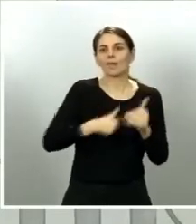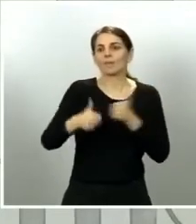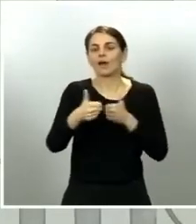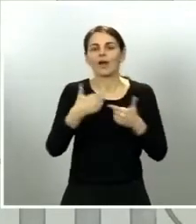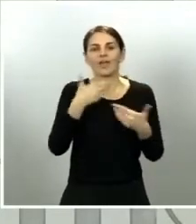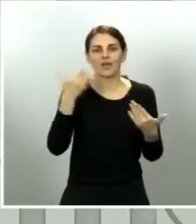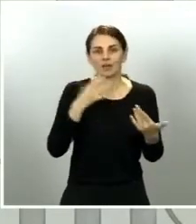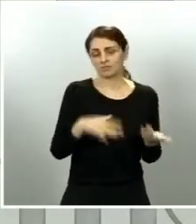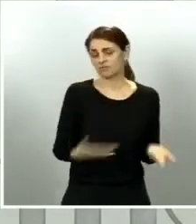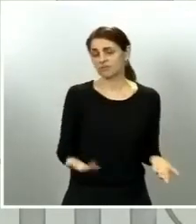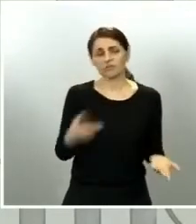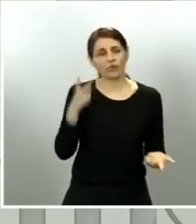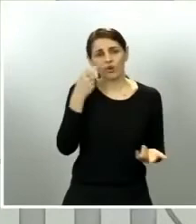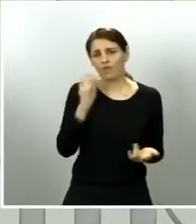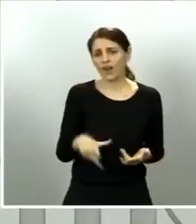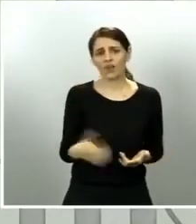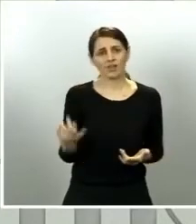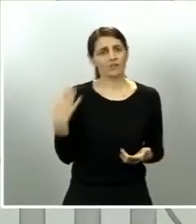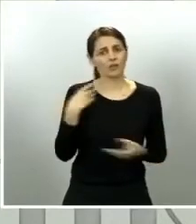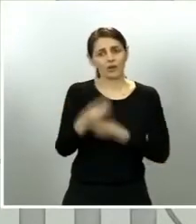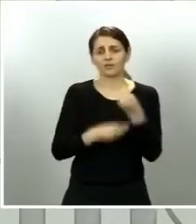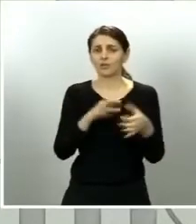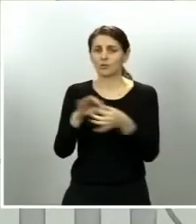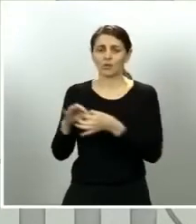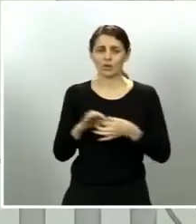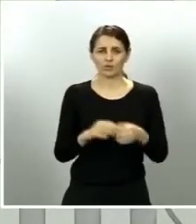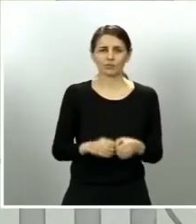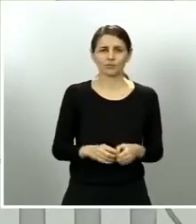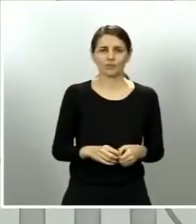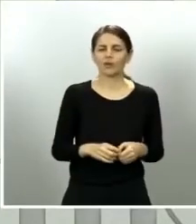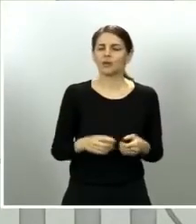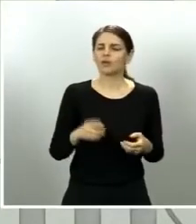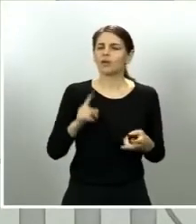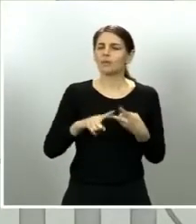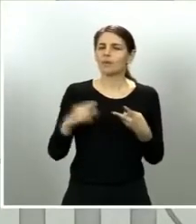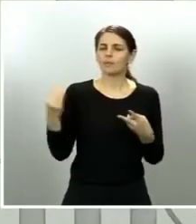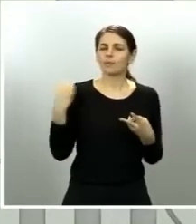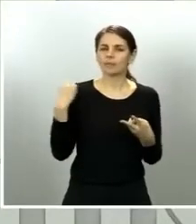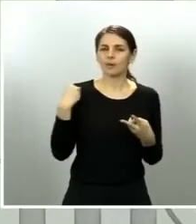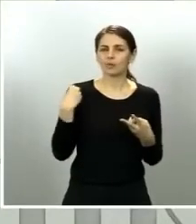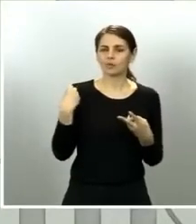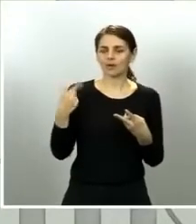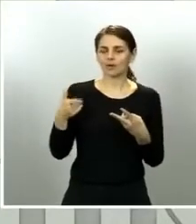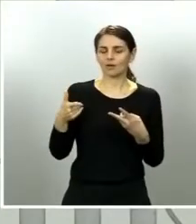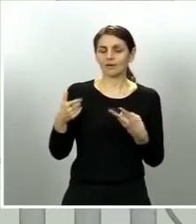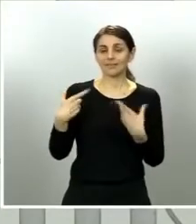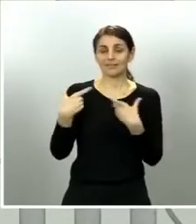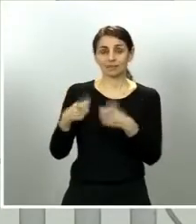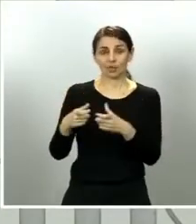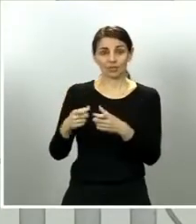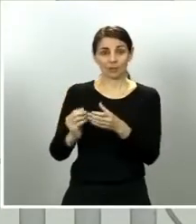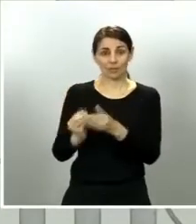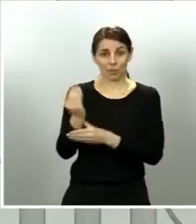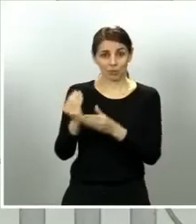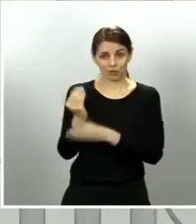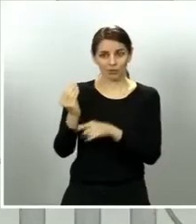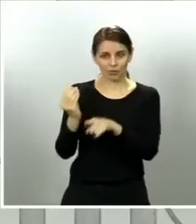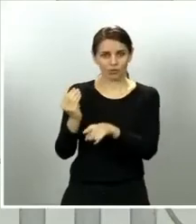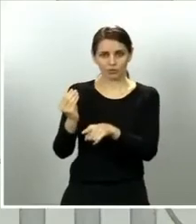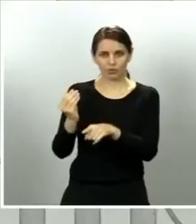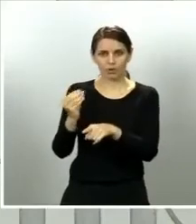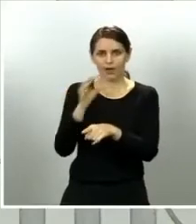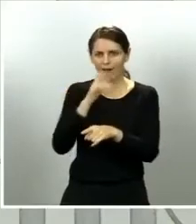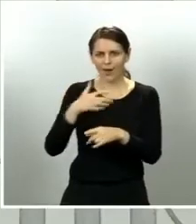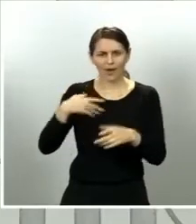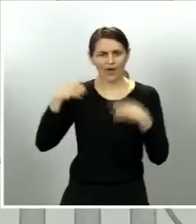entre todos respecto a los equipos de protección individual los sectores productivos hace ya muchas semanas que están haciendo esfuerzos para adaptar las